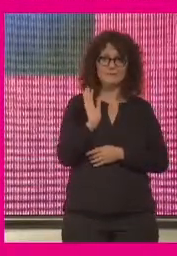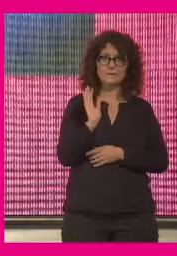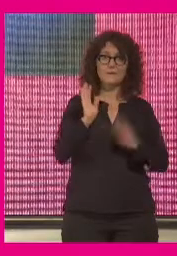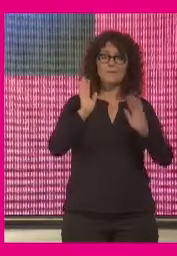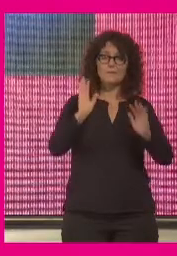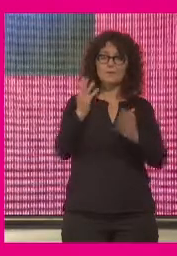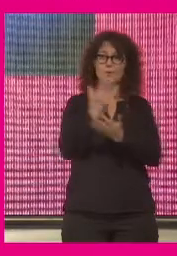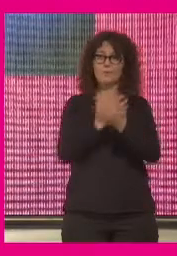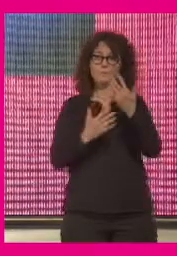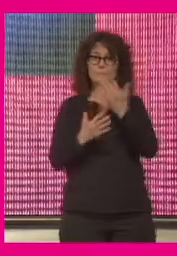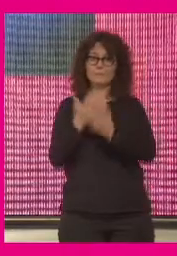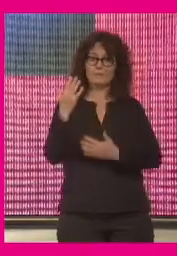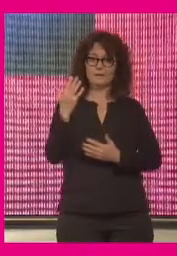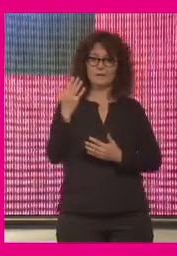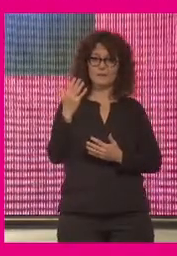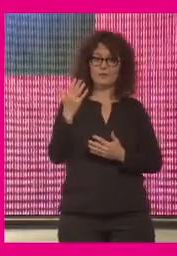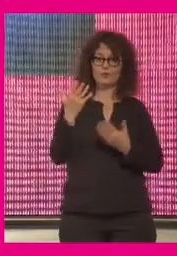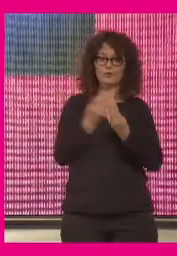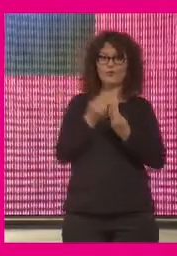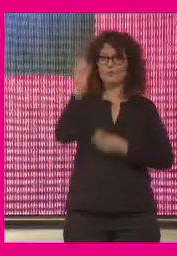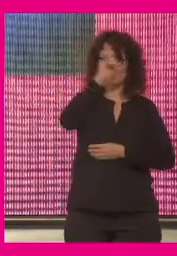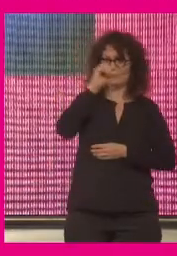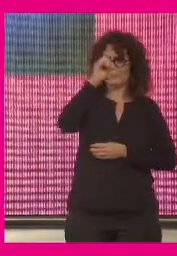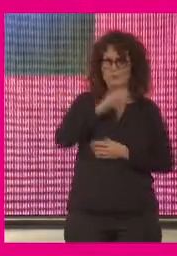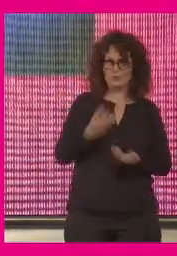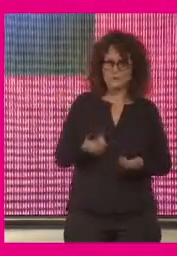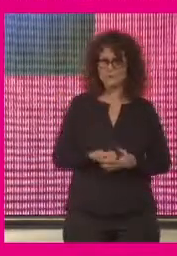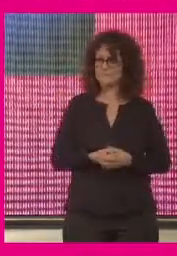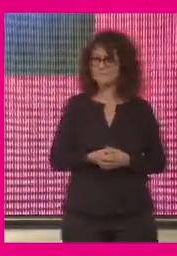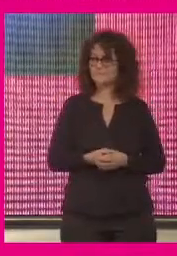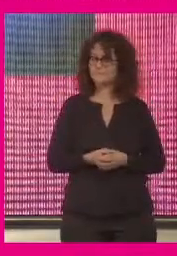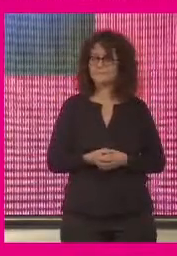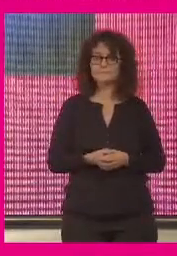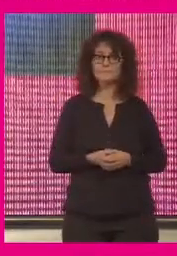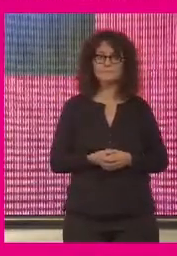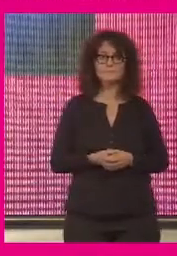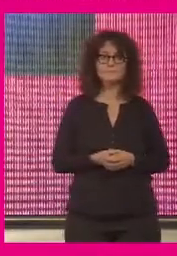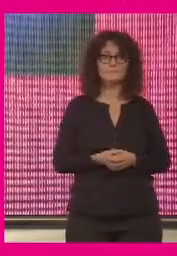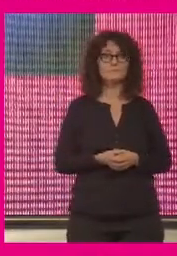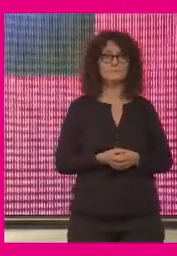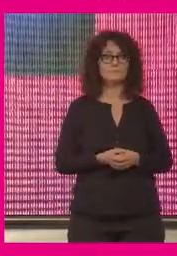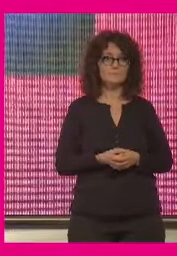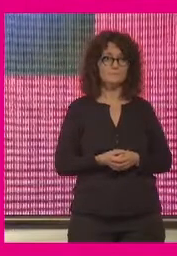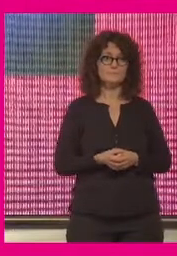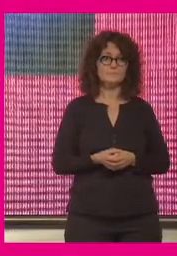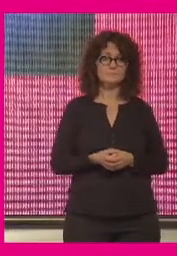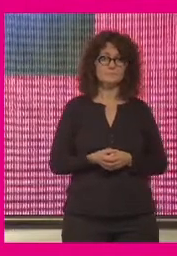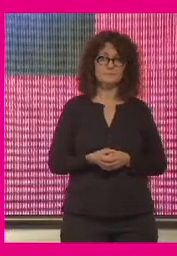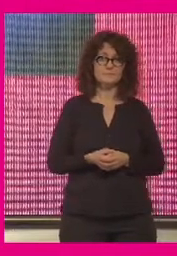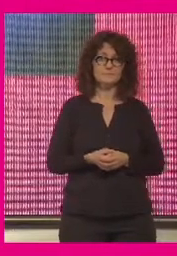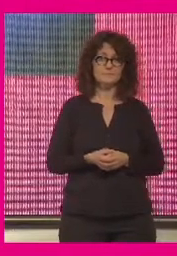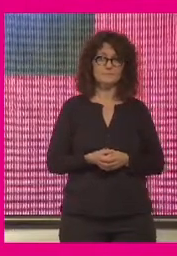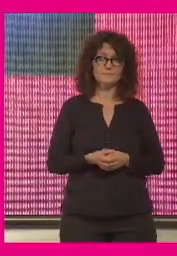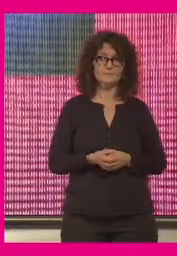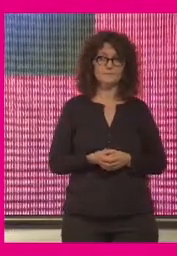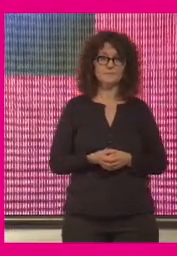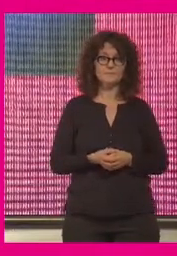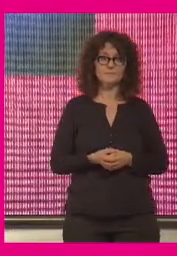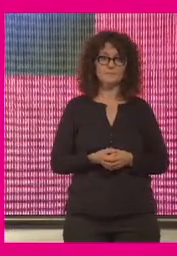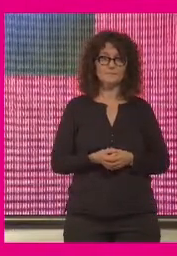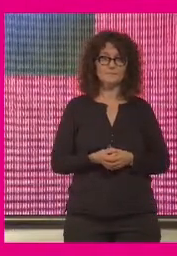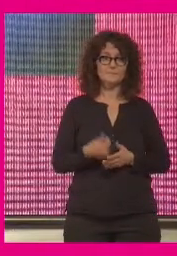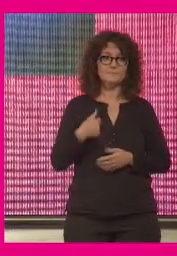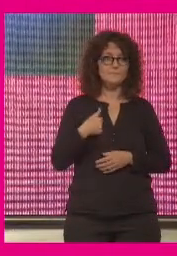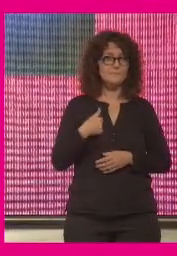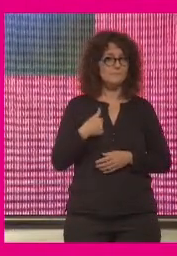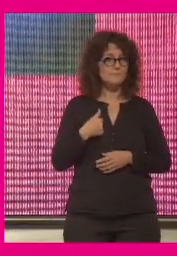mezclada de igual a igual con opiniones sin fundamento probablemente podríamos dedicar una mesa entera a analizar esto y no lo pretendo yo pero fijaros que es